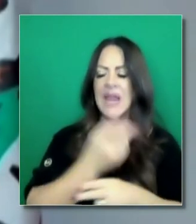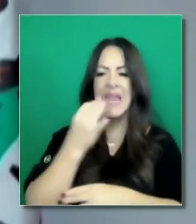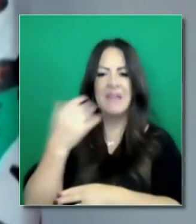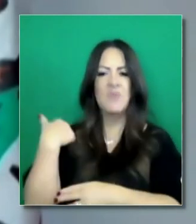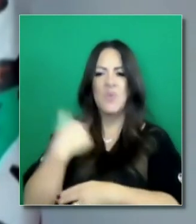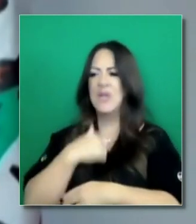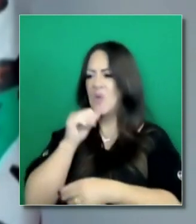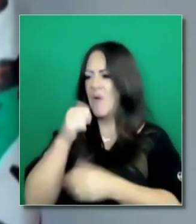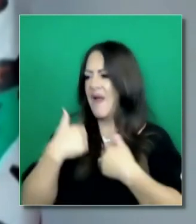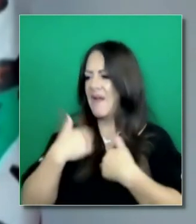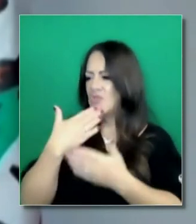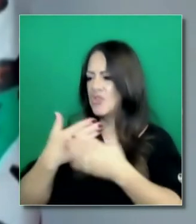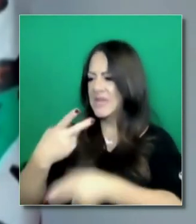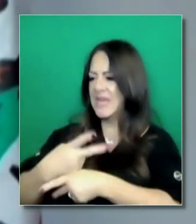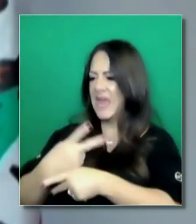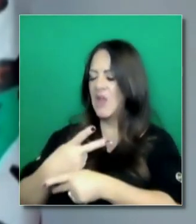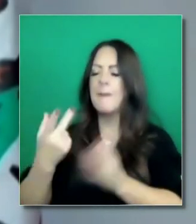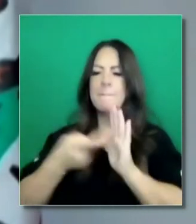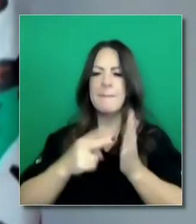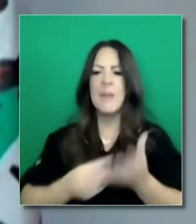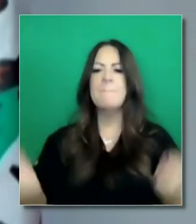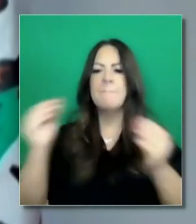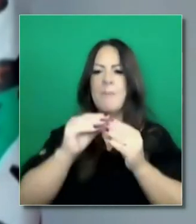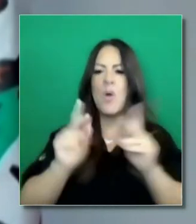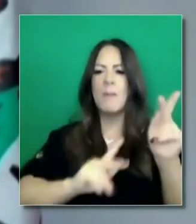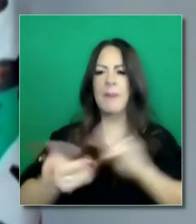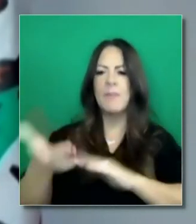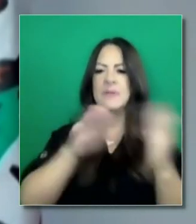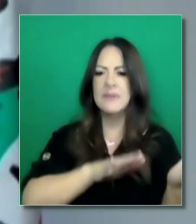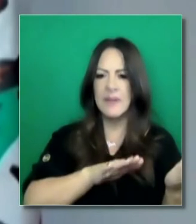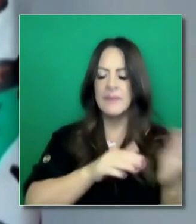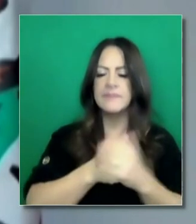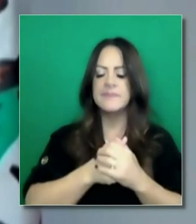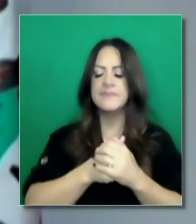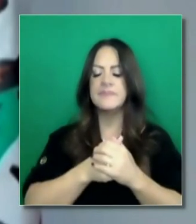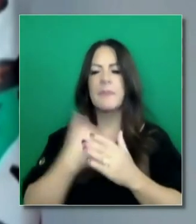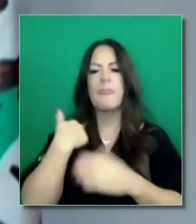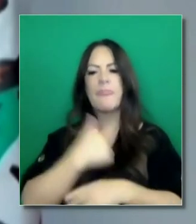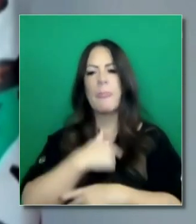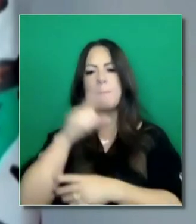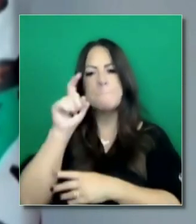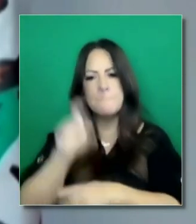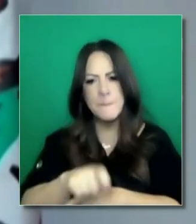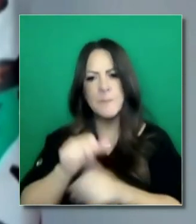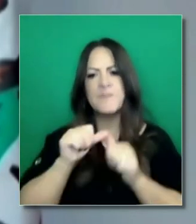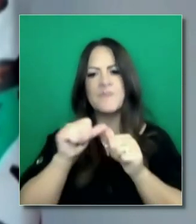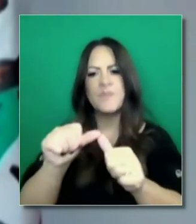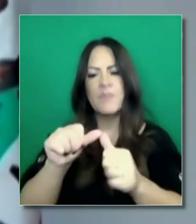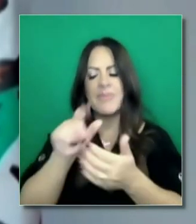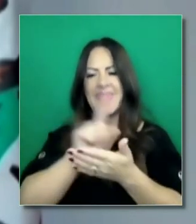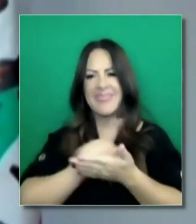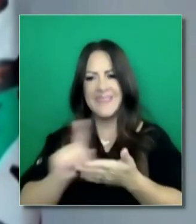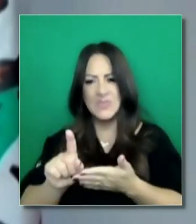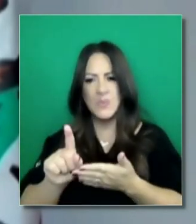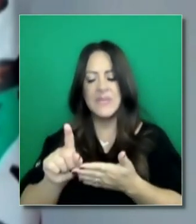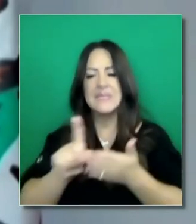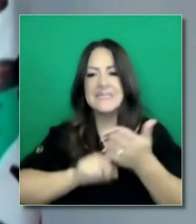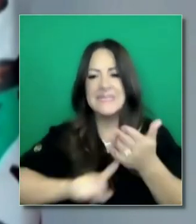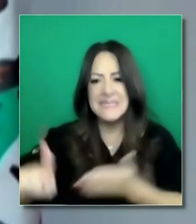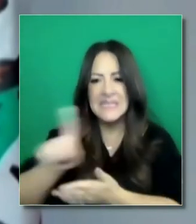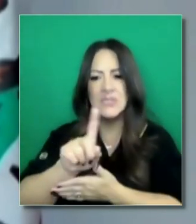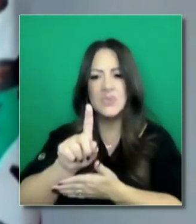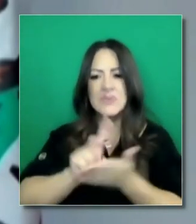va a recibir la atención y tenemos un resultado peor y más muertes de lo anticipado. La capacidad de seguir en las siguientes semanas,